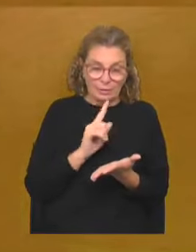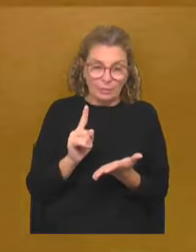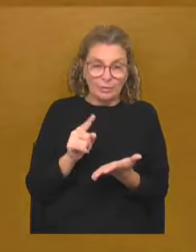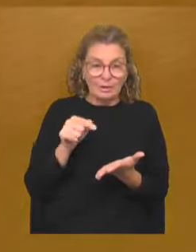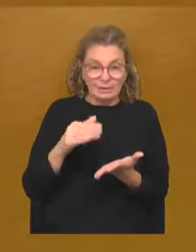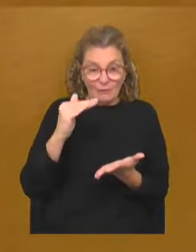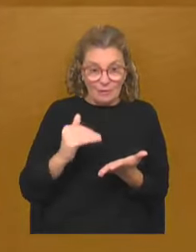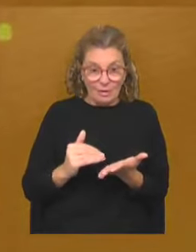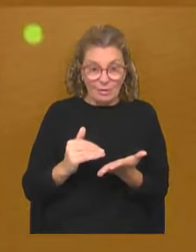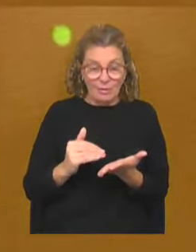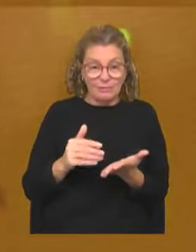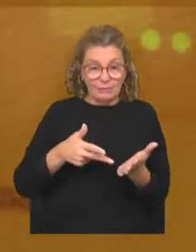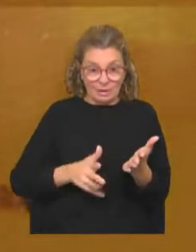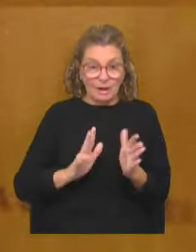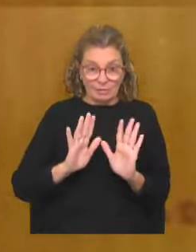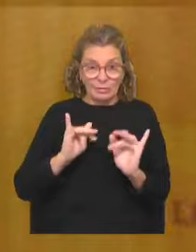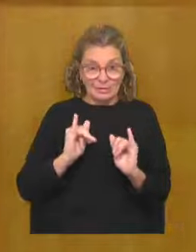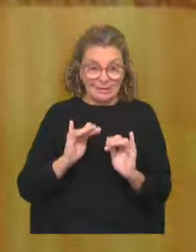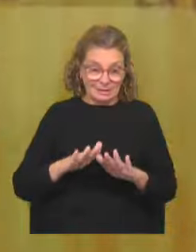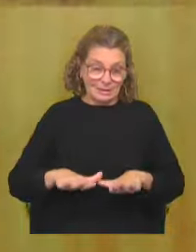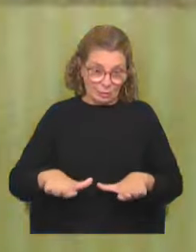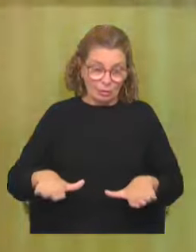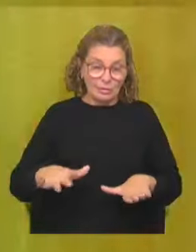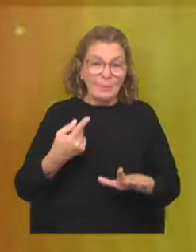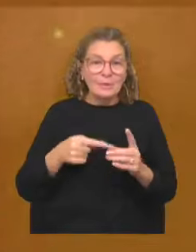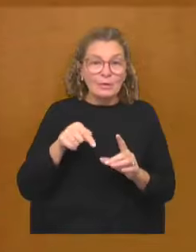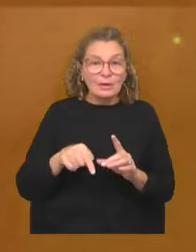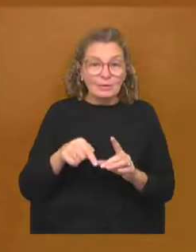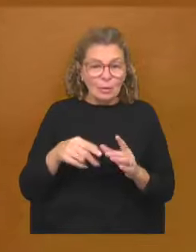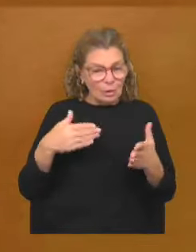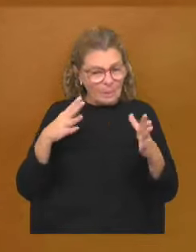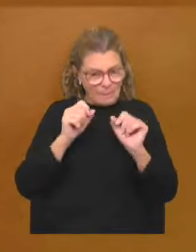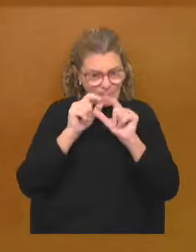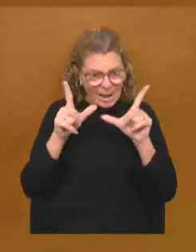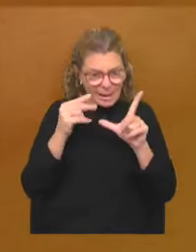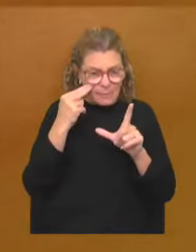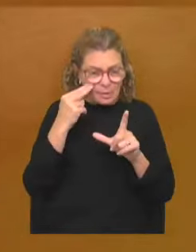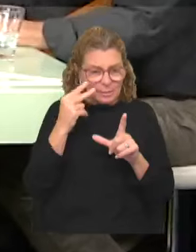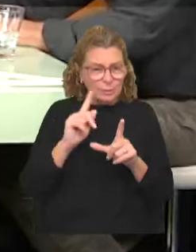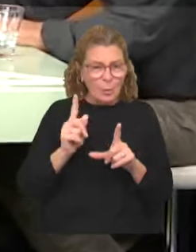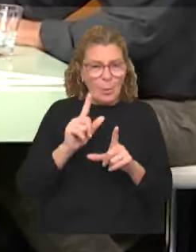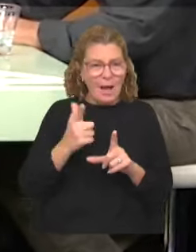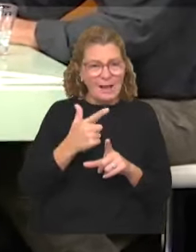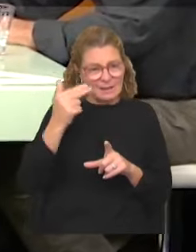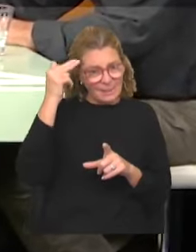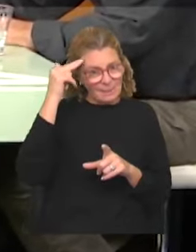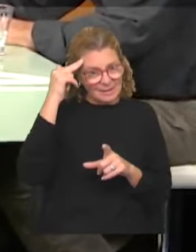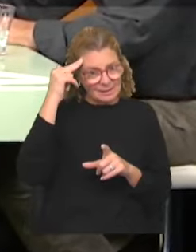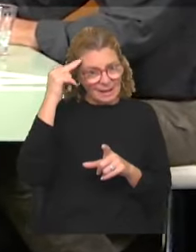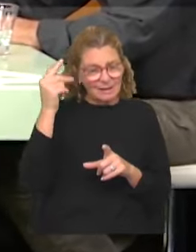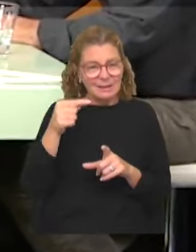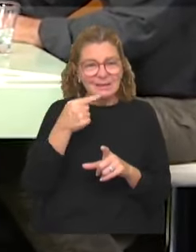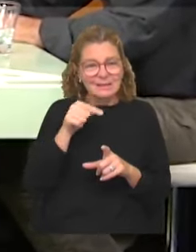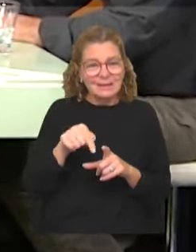Hay disminución de la natalidad, es cierto. Ahora, ¿eso es lo que está impactando? No hay que pensar en que si